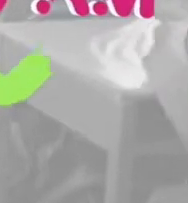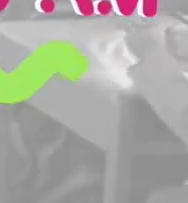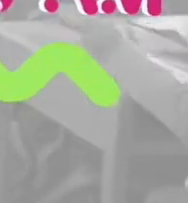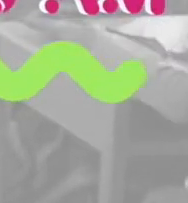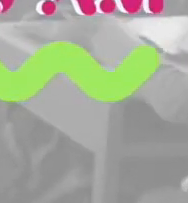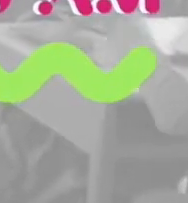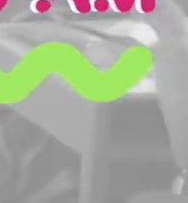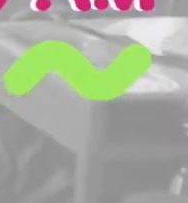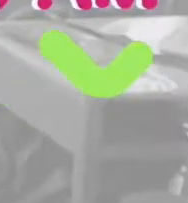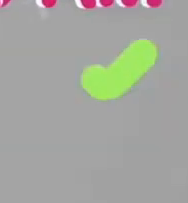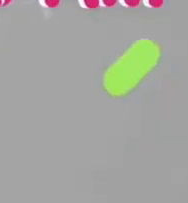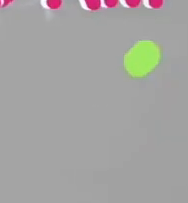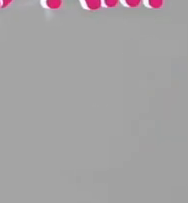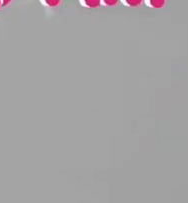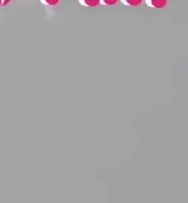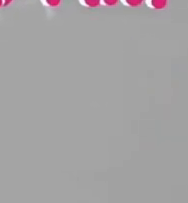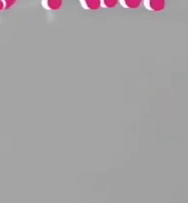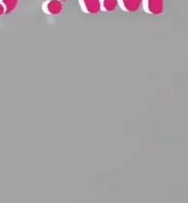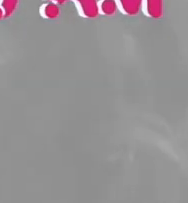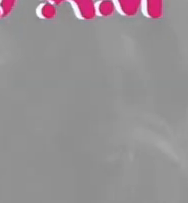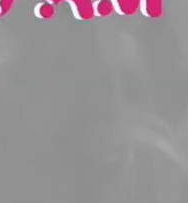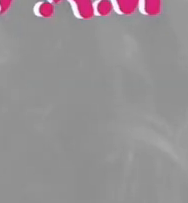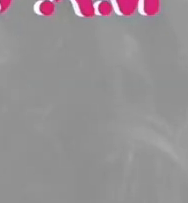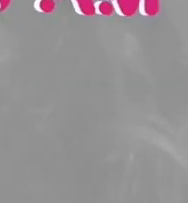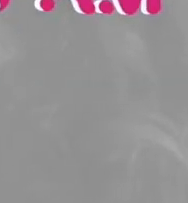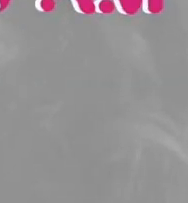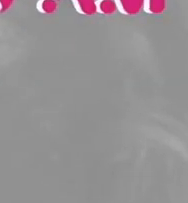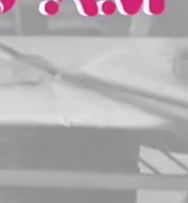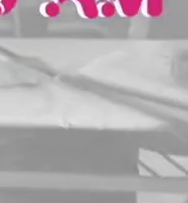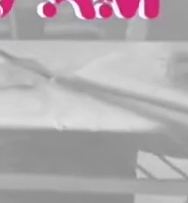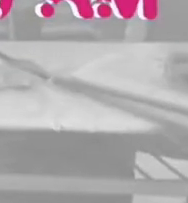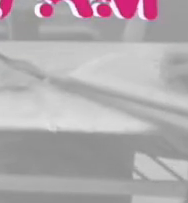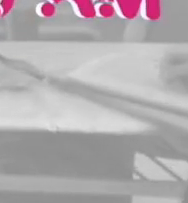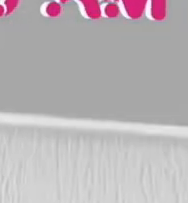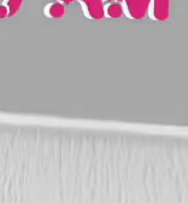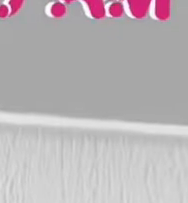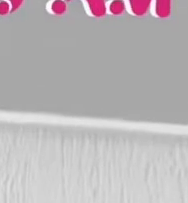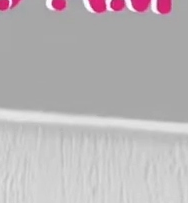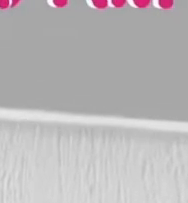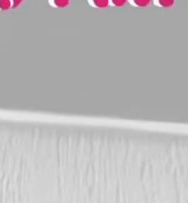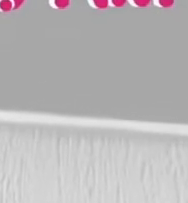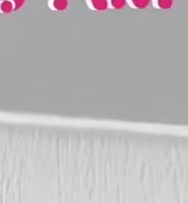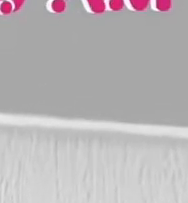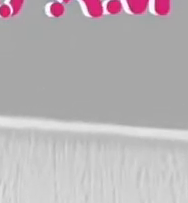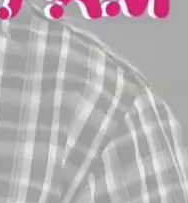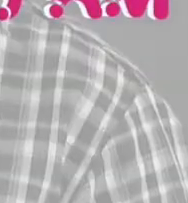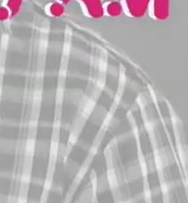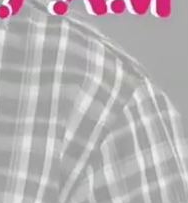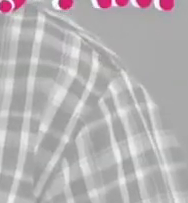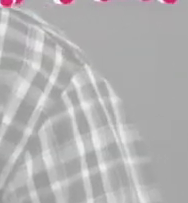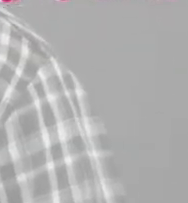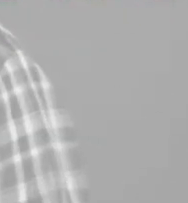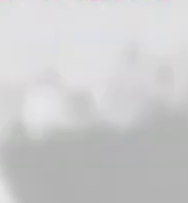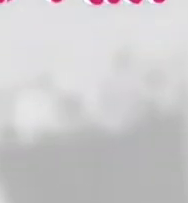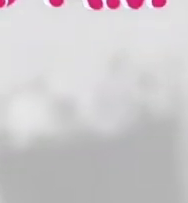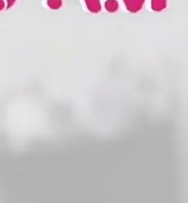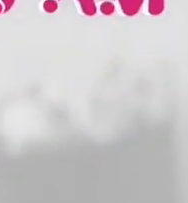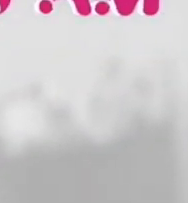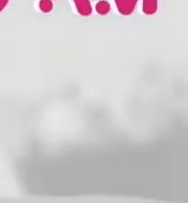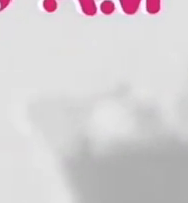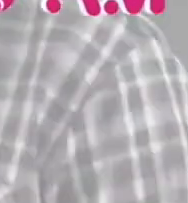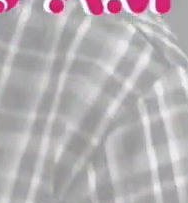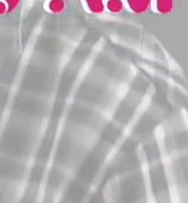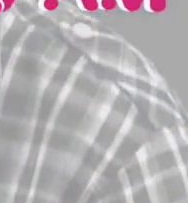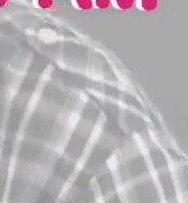Bienvenidos a un pueblo en donde todos tenemos las mismas oportunidades. Bienvenidos a Quipatla. Sábado,